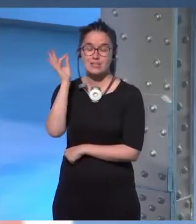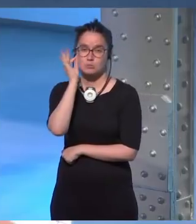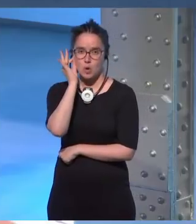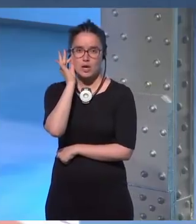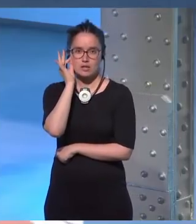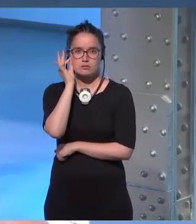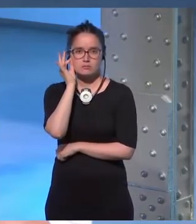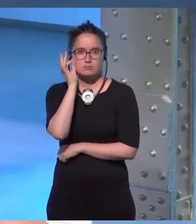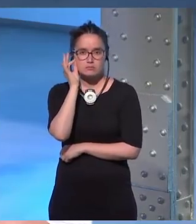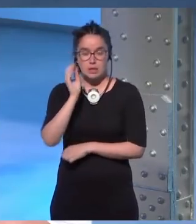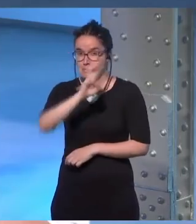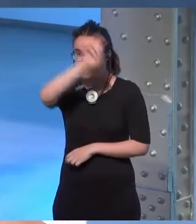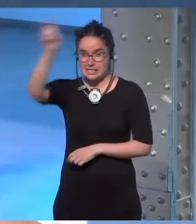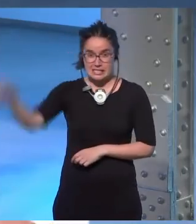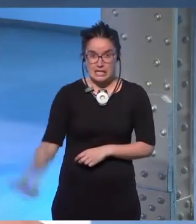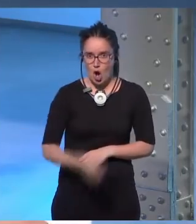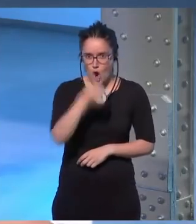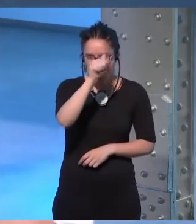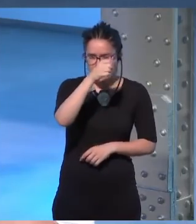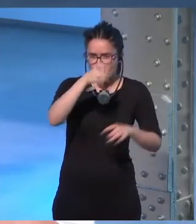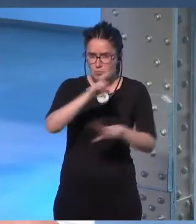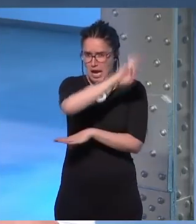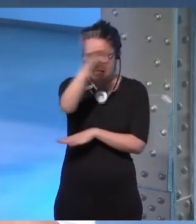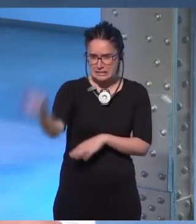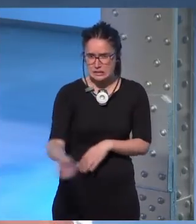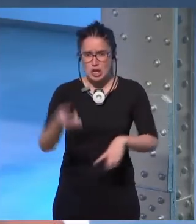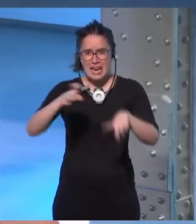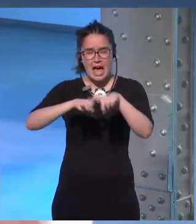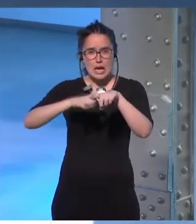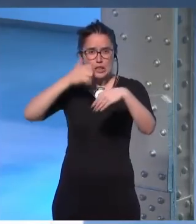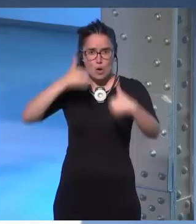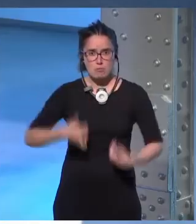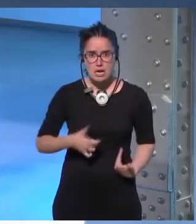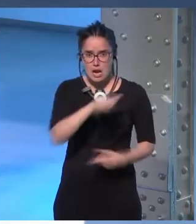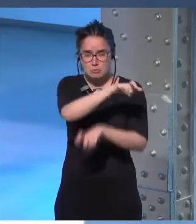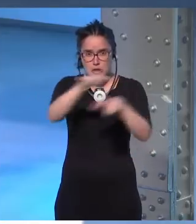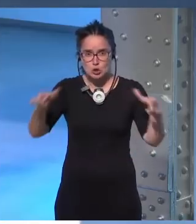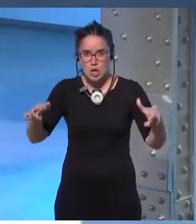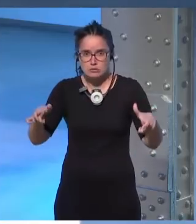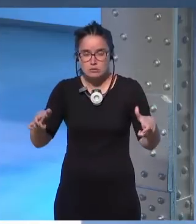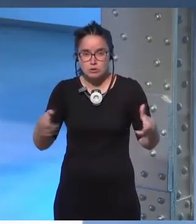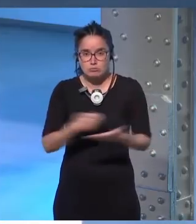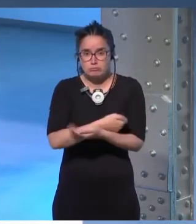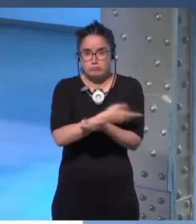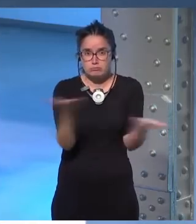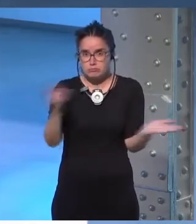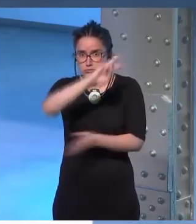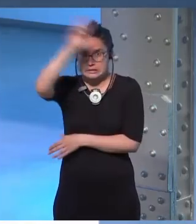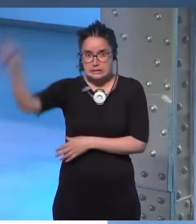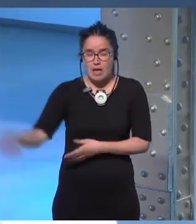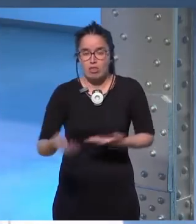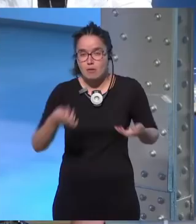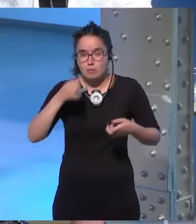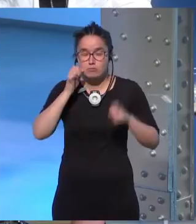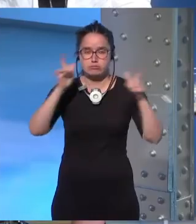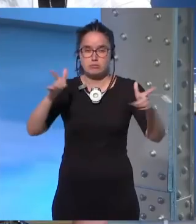somos tan variadas como los hombres somos una raza la raza humana los seres humanos absolutamente con abanico increíble y tenemos que